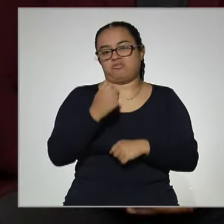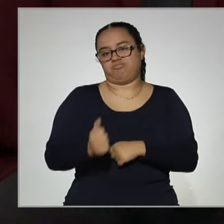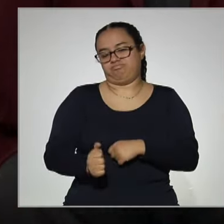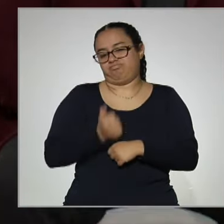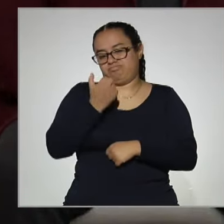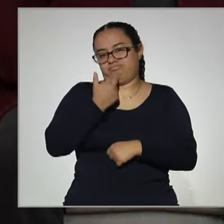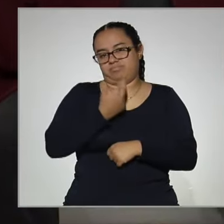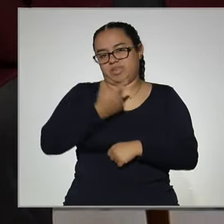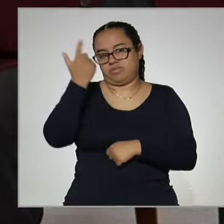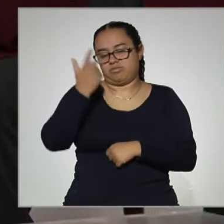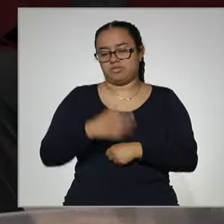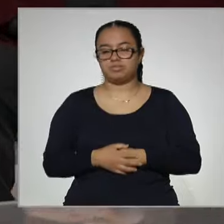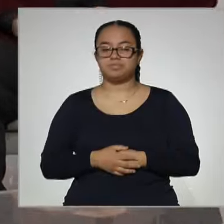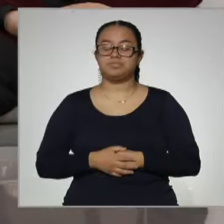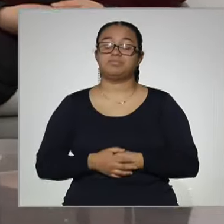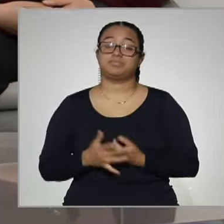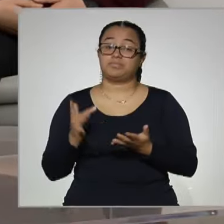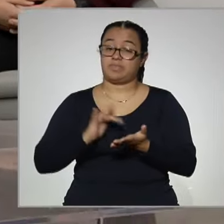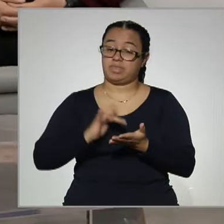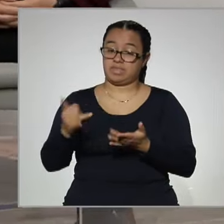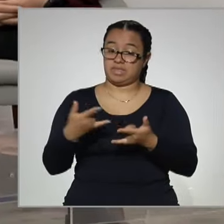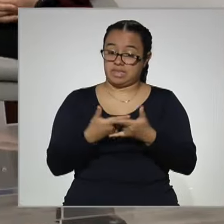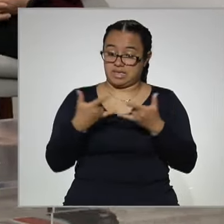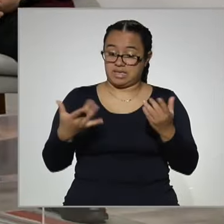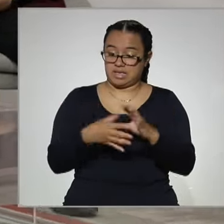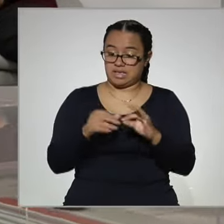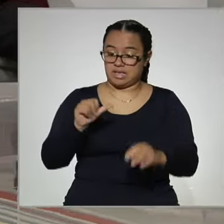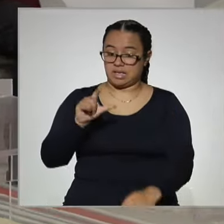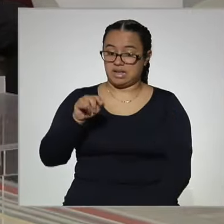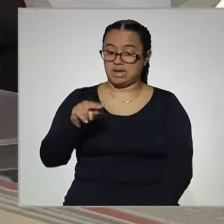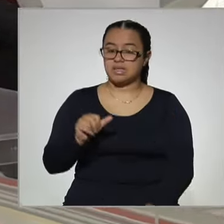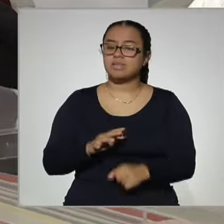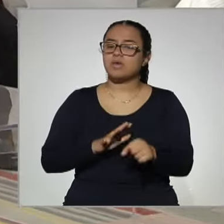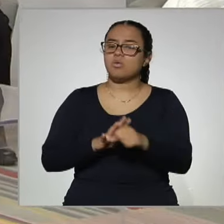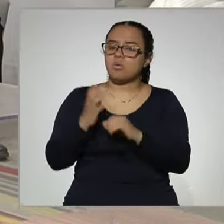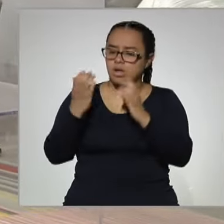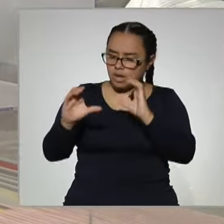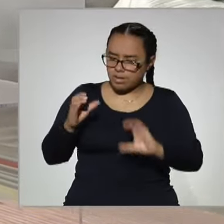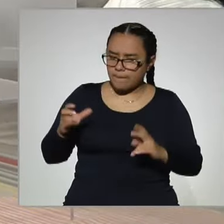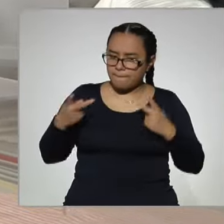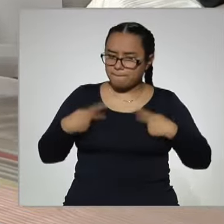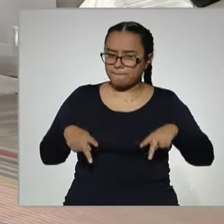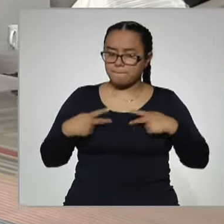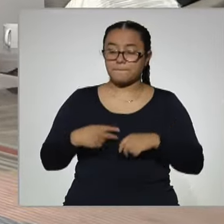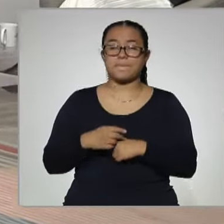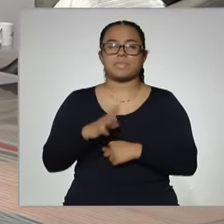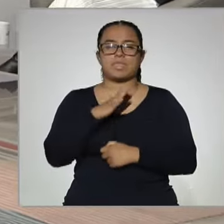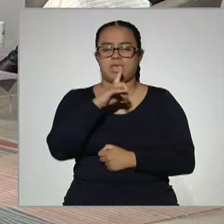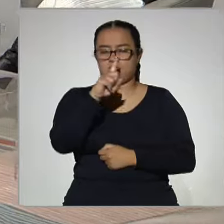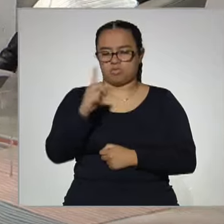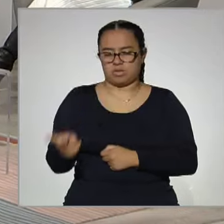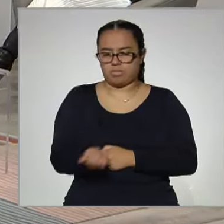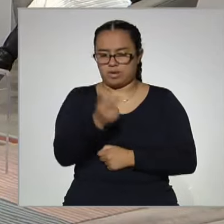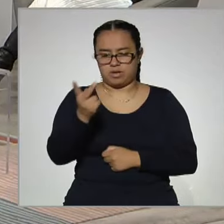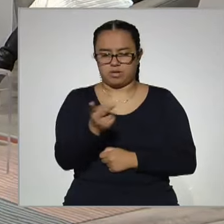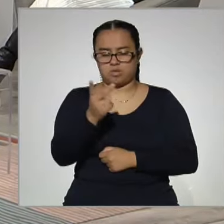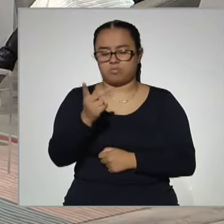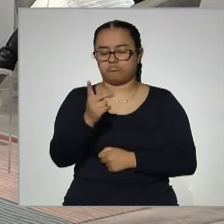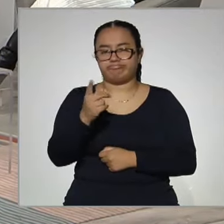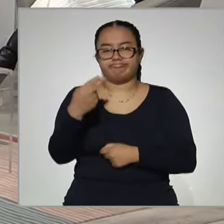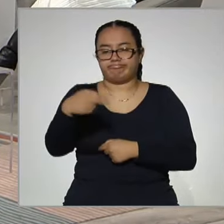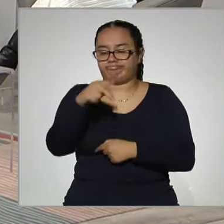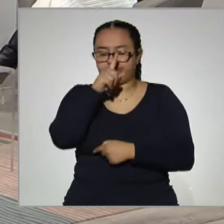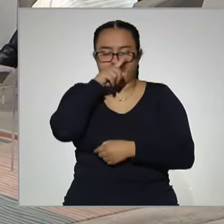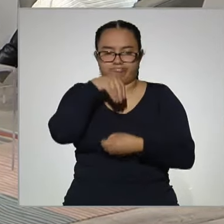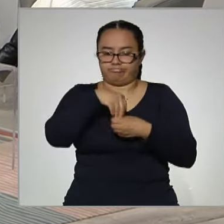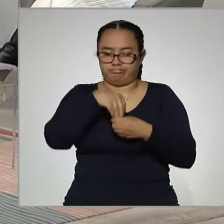Muchas gracias por este testimonio de Alina. ¿Qué nos dicen en redes, Diana? Tengo una pregunta de una persona anónima